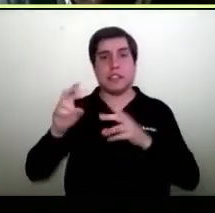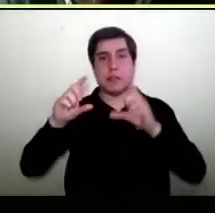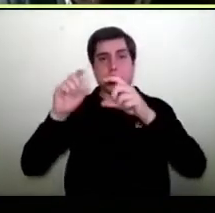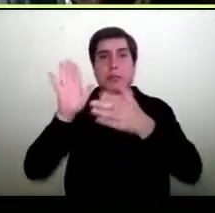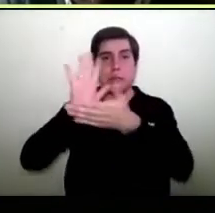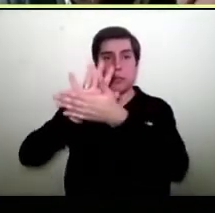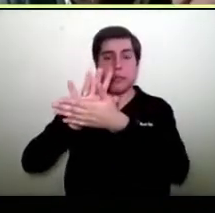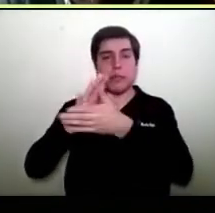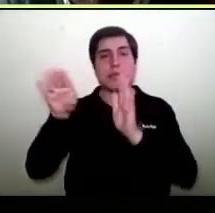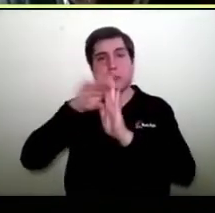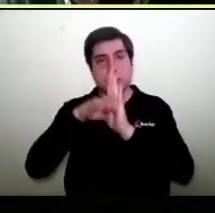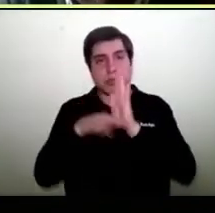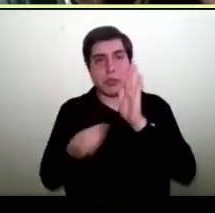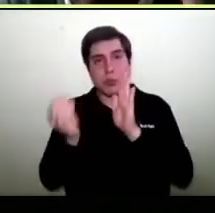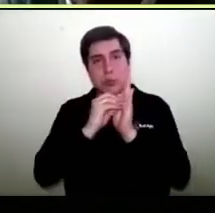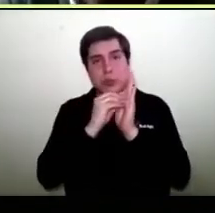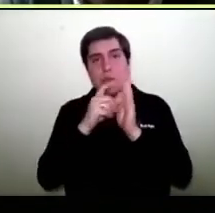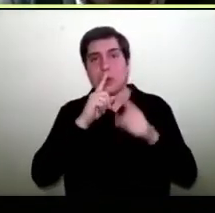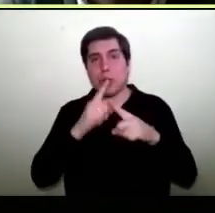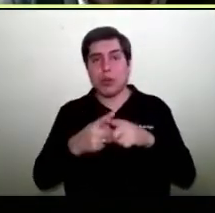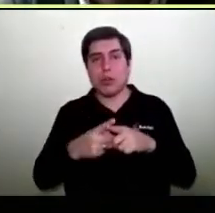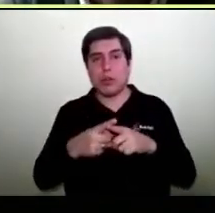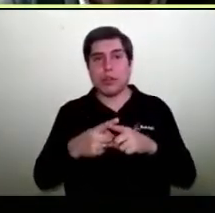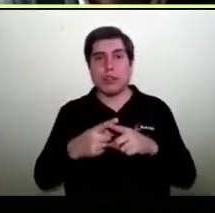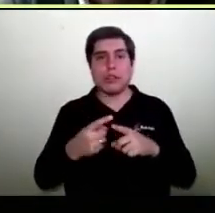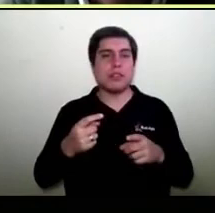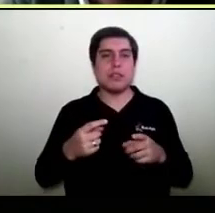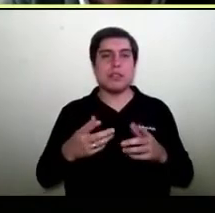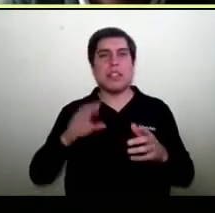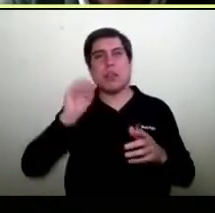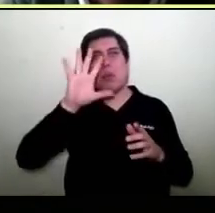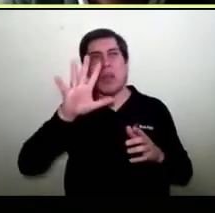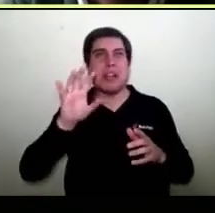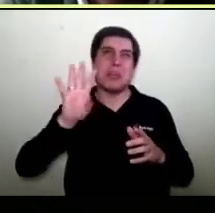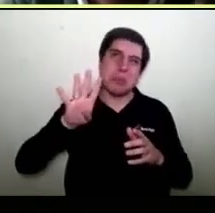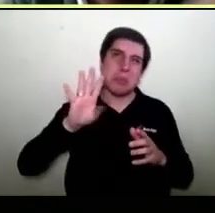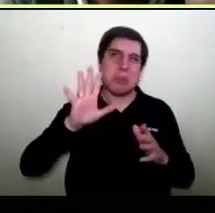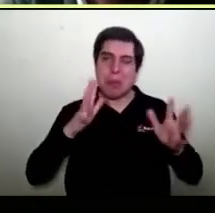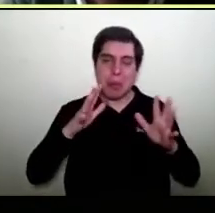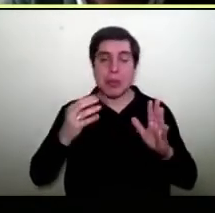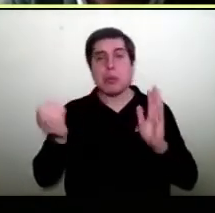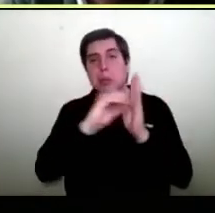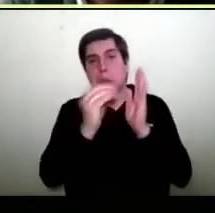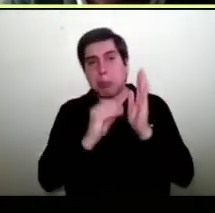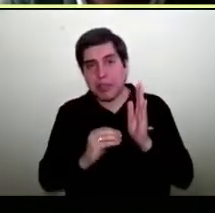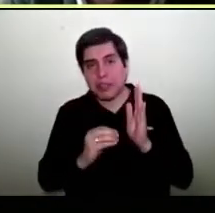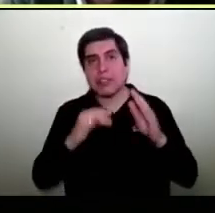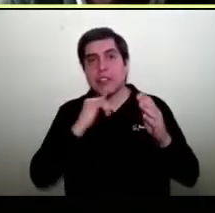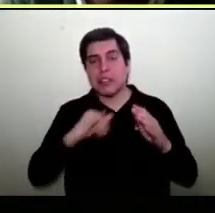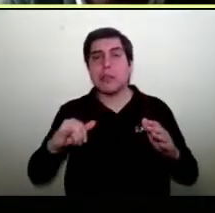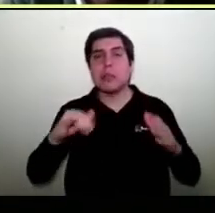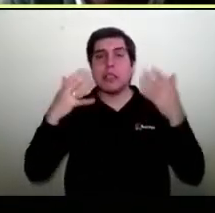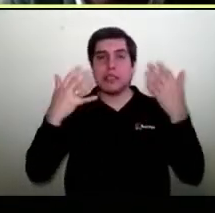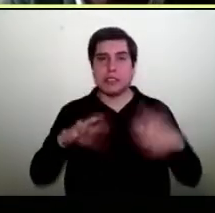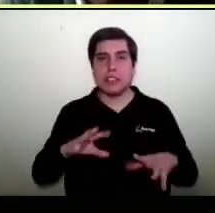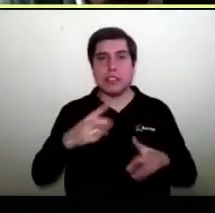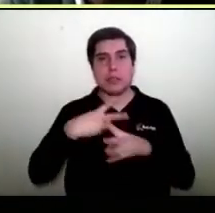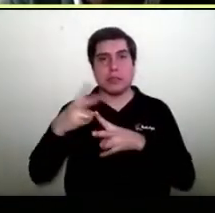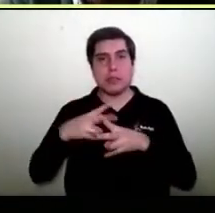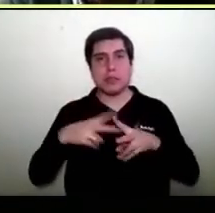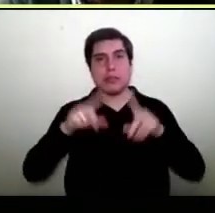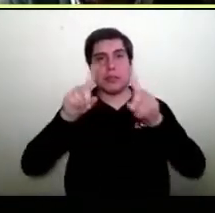crear perfil te permite poner cuatro datos o cinco datos y con esos cinco datos después de eso vamos directamente